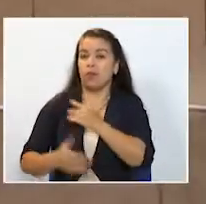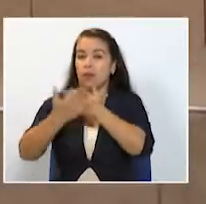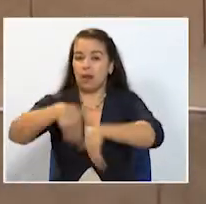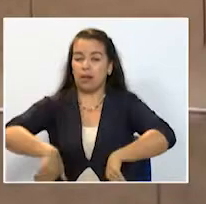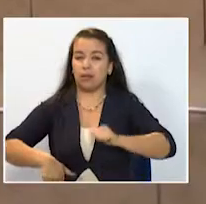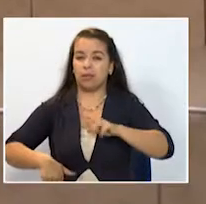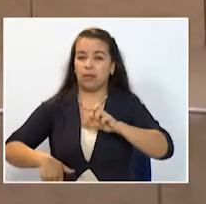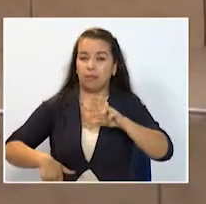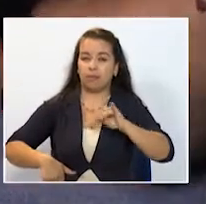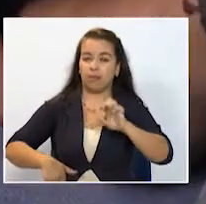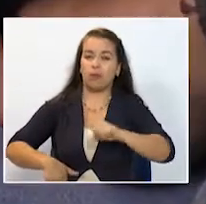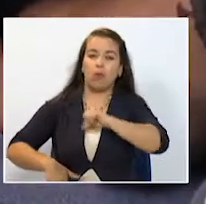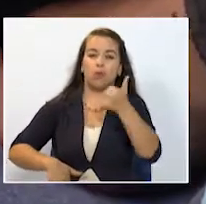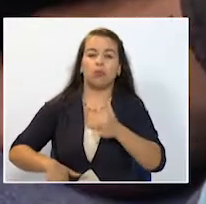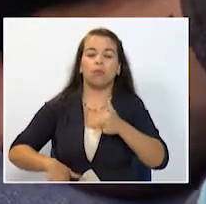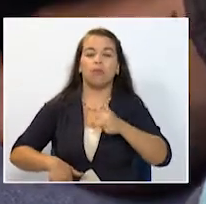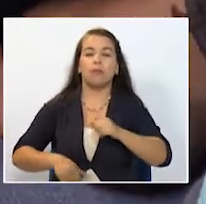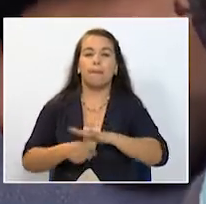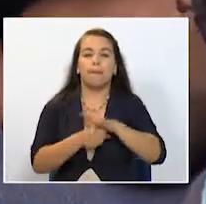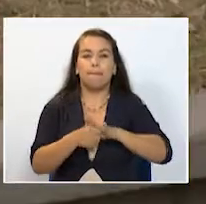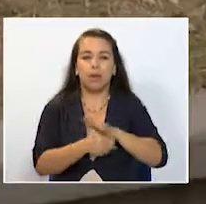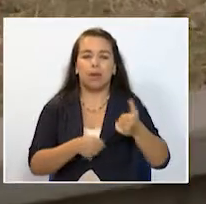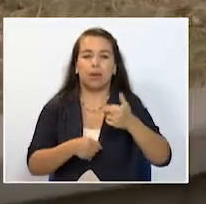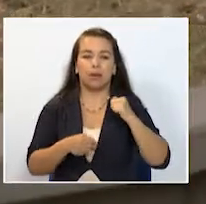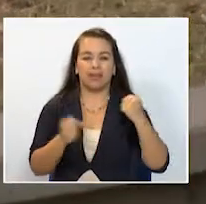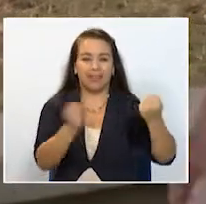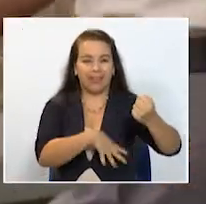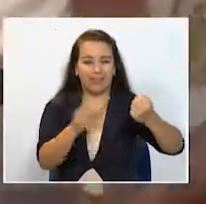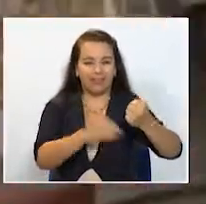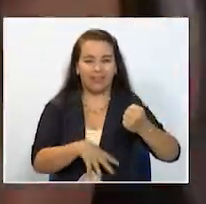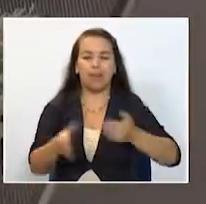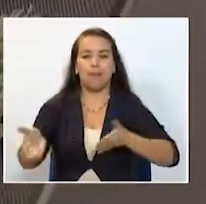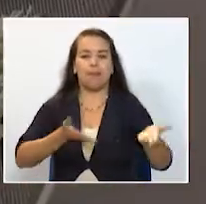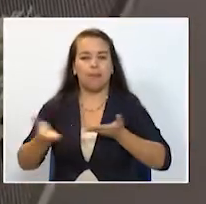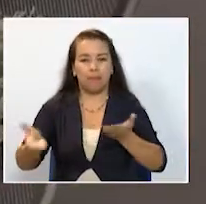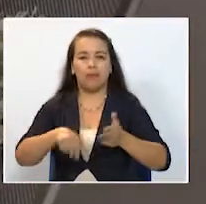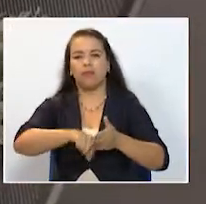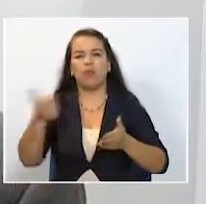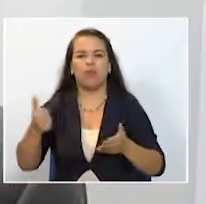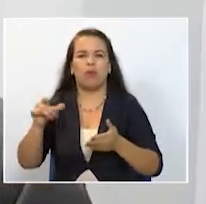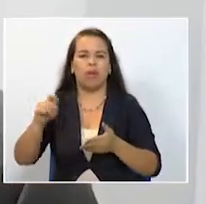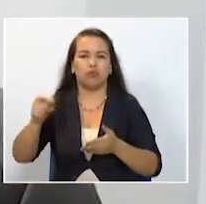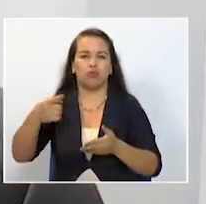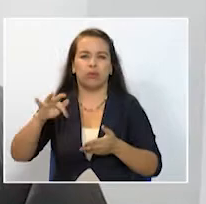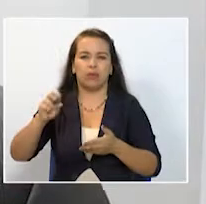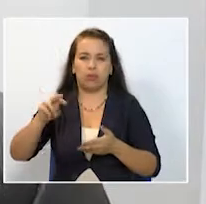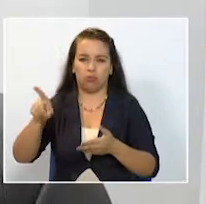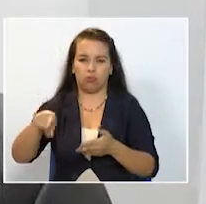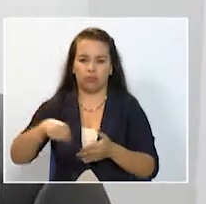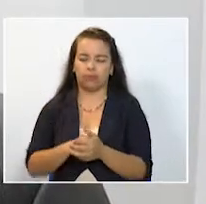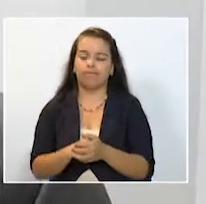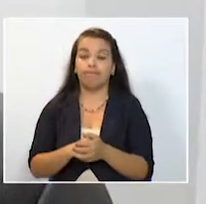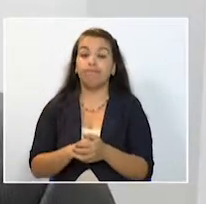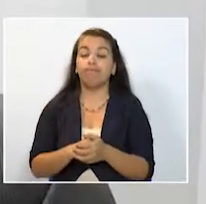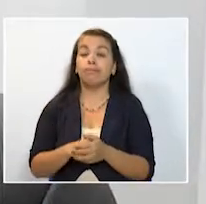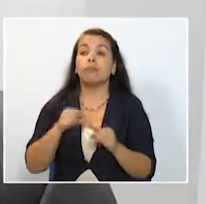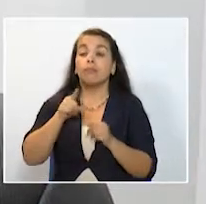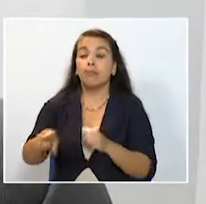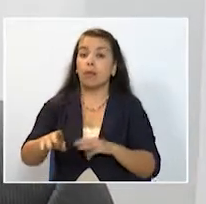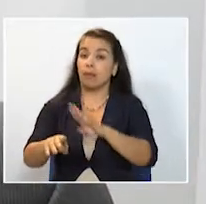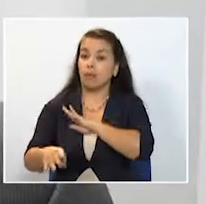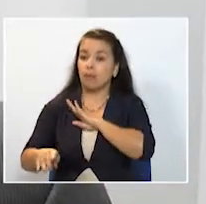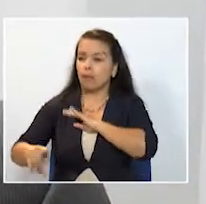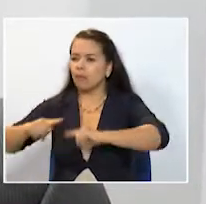chipre y bajando hacia el barrio la francia galería plaza alfonso lópez y en el sector de los agustinos la administración municipal viene haciendo la tarea en la